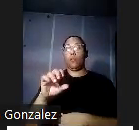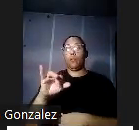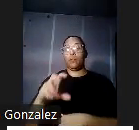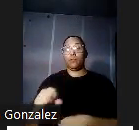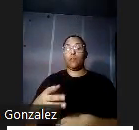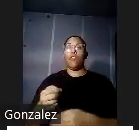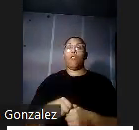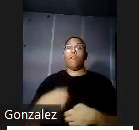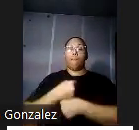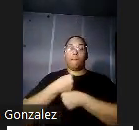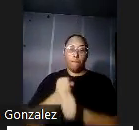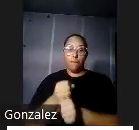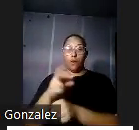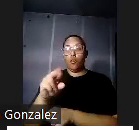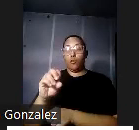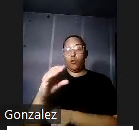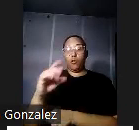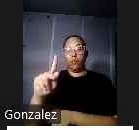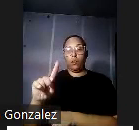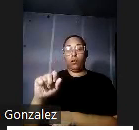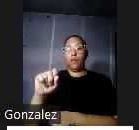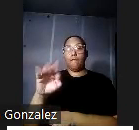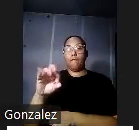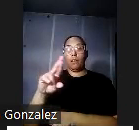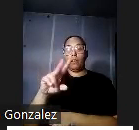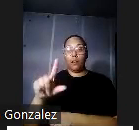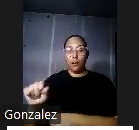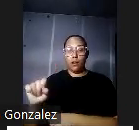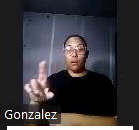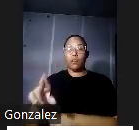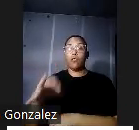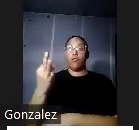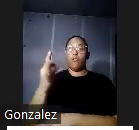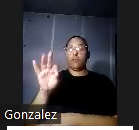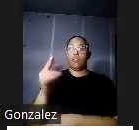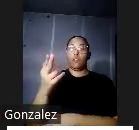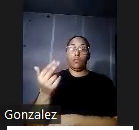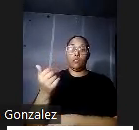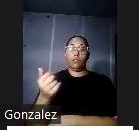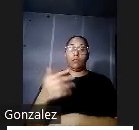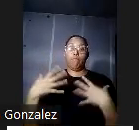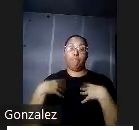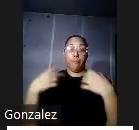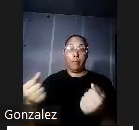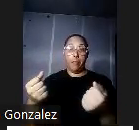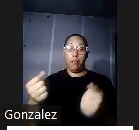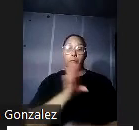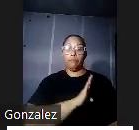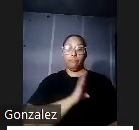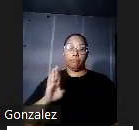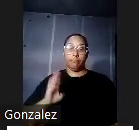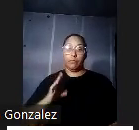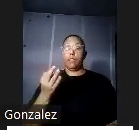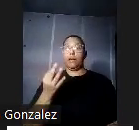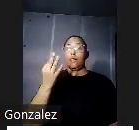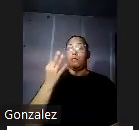de la fundación Rockefeller en 1913 que luego formó la International Health Board en 1916 y finalmente la